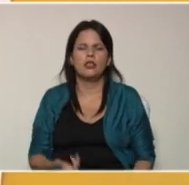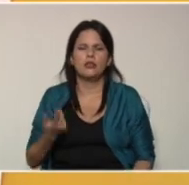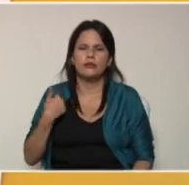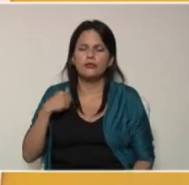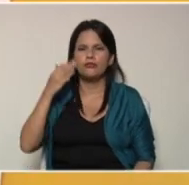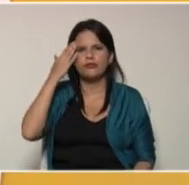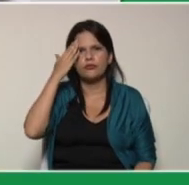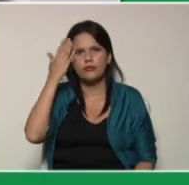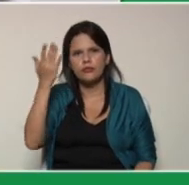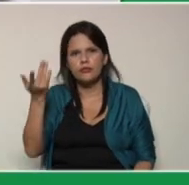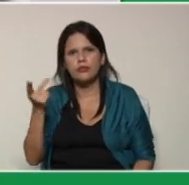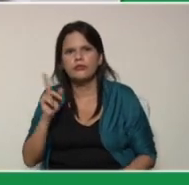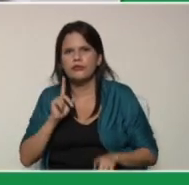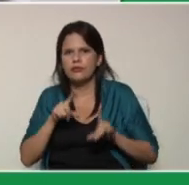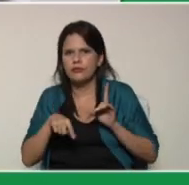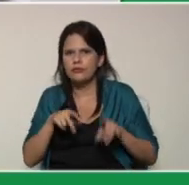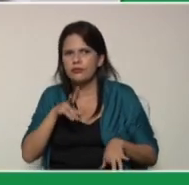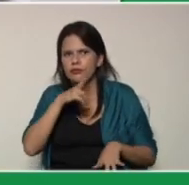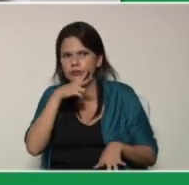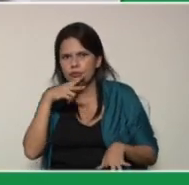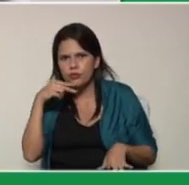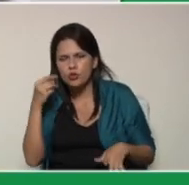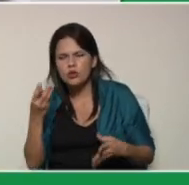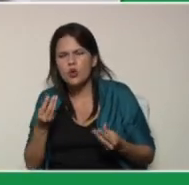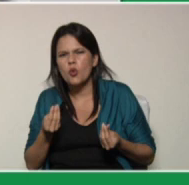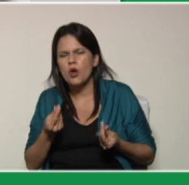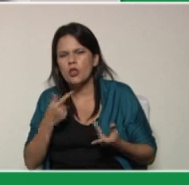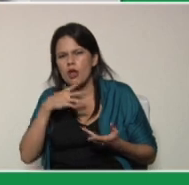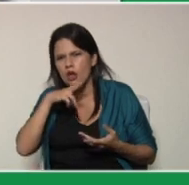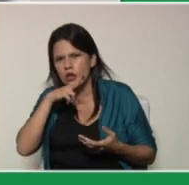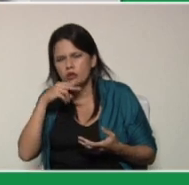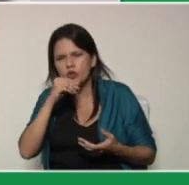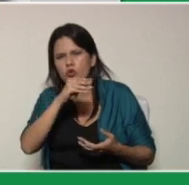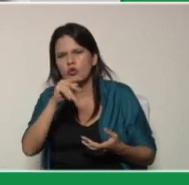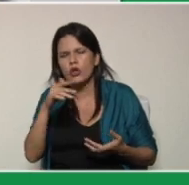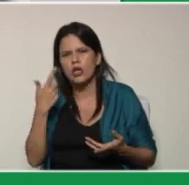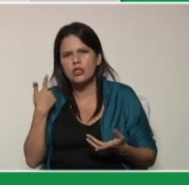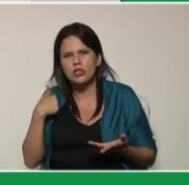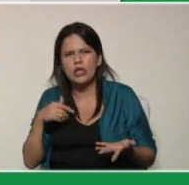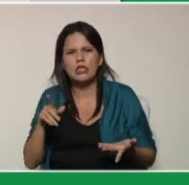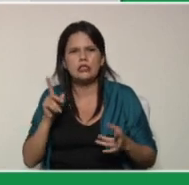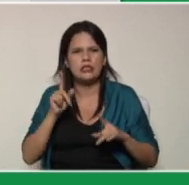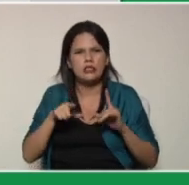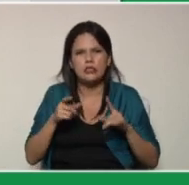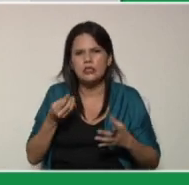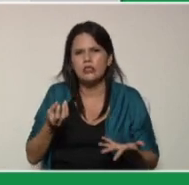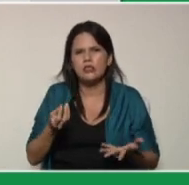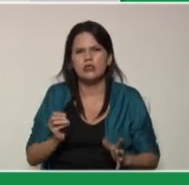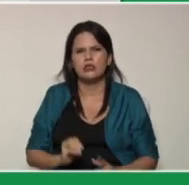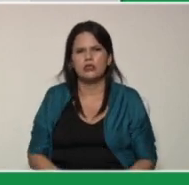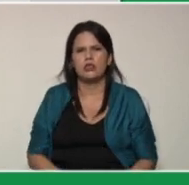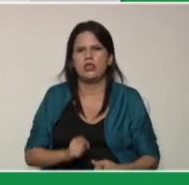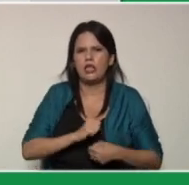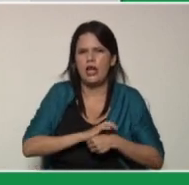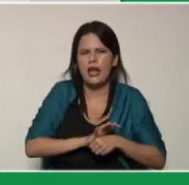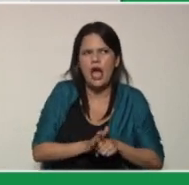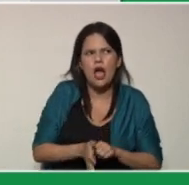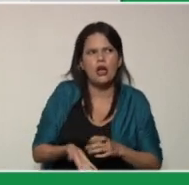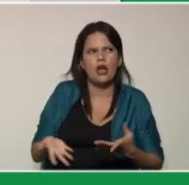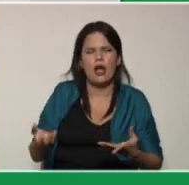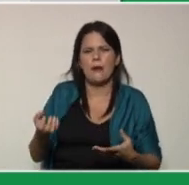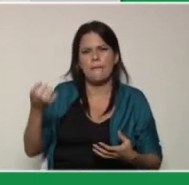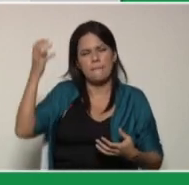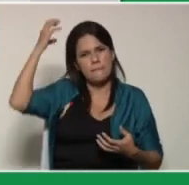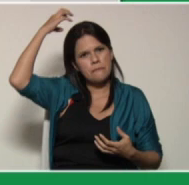en cuenta las meriendas que les vamos a dar en los niños. Les vamos a dar a los niños. Pueden ser más que todo las frutas,